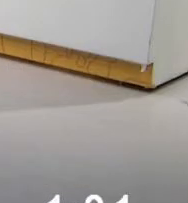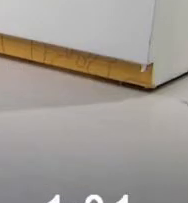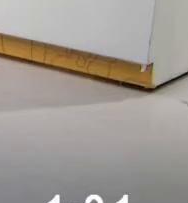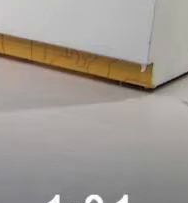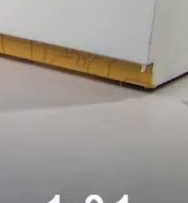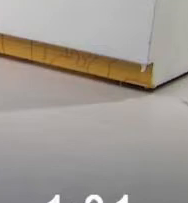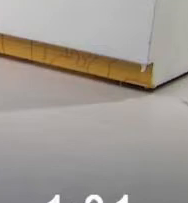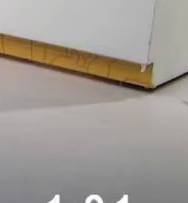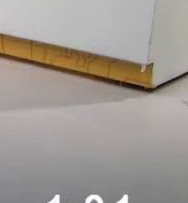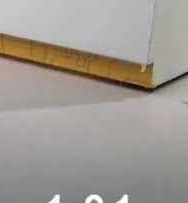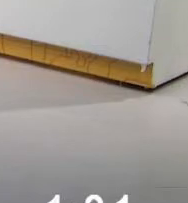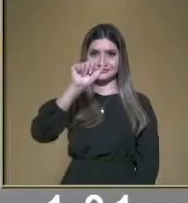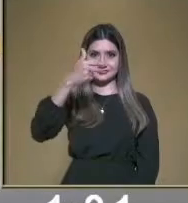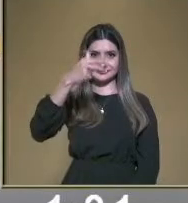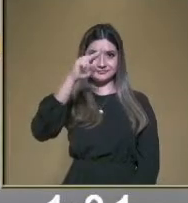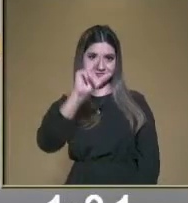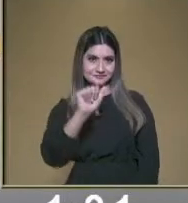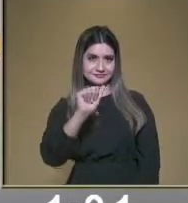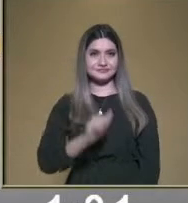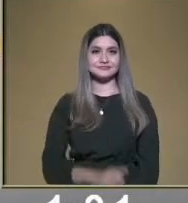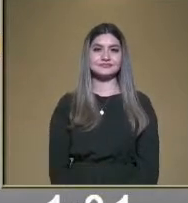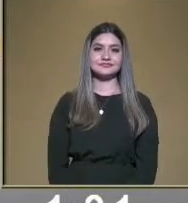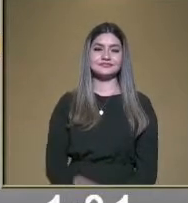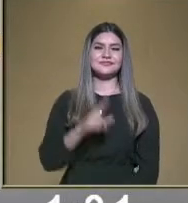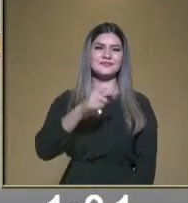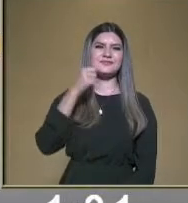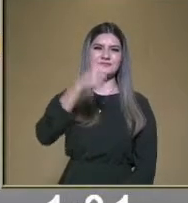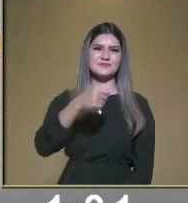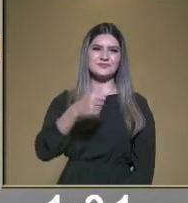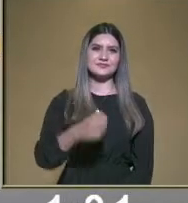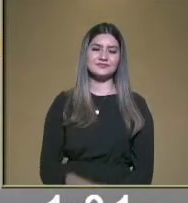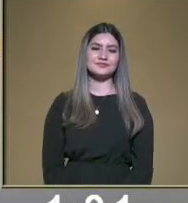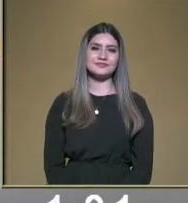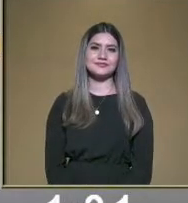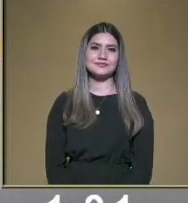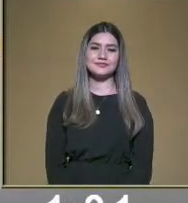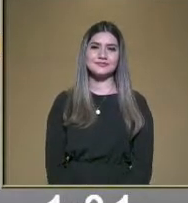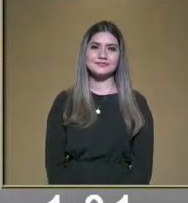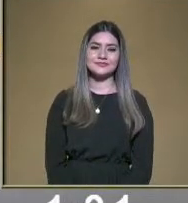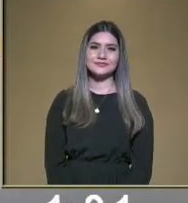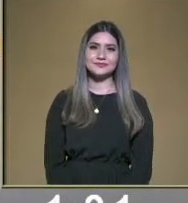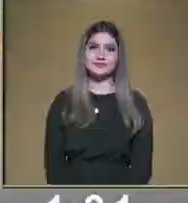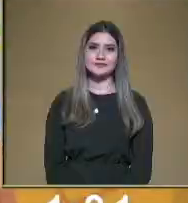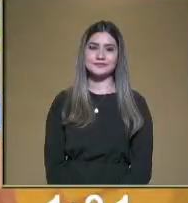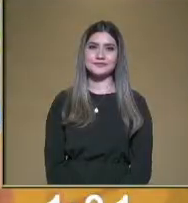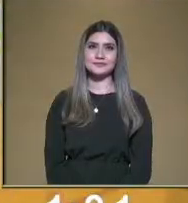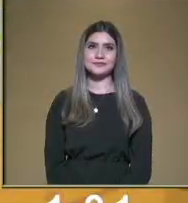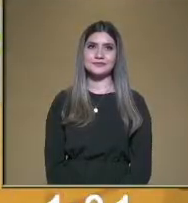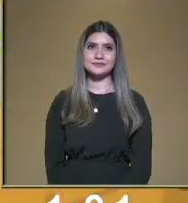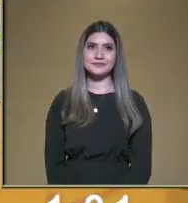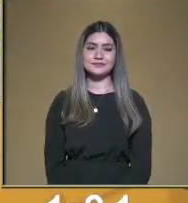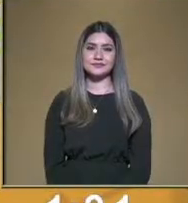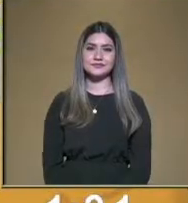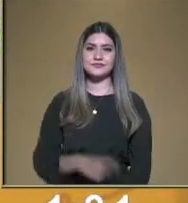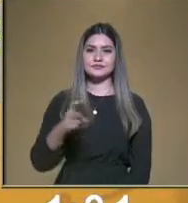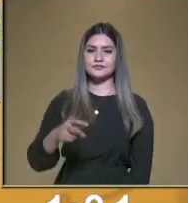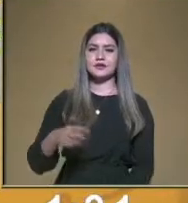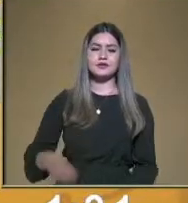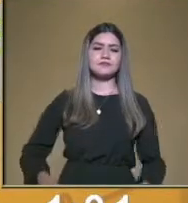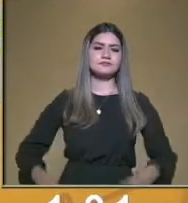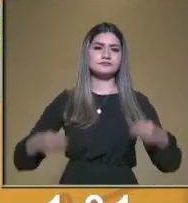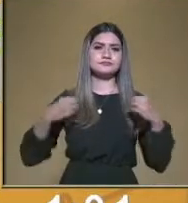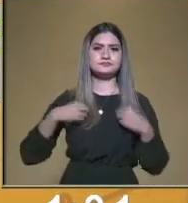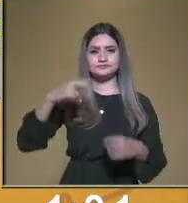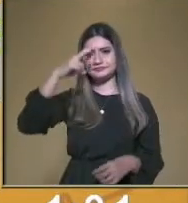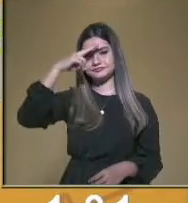a ver, ¿qué nos puede platicar? Los Mazaguas son del estado de México, bueno, vienen y también aquí